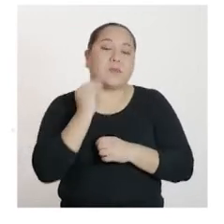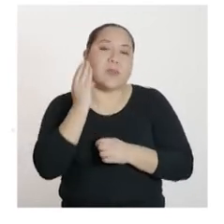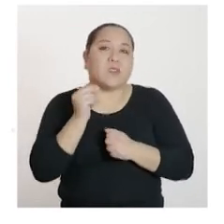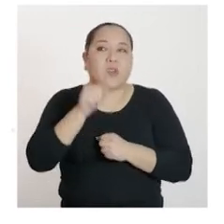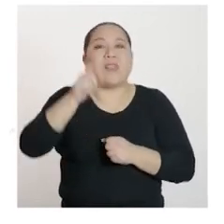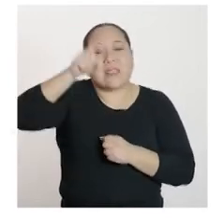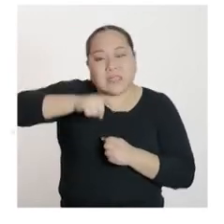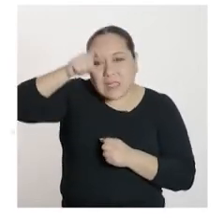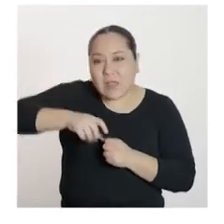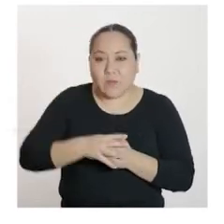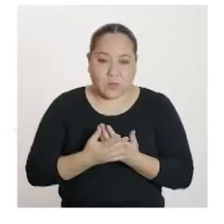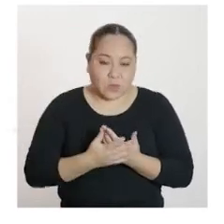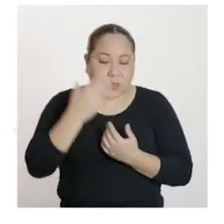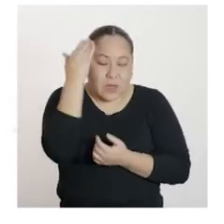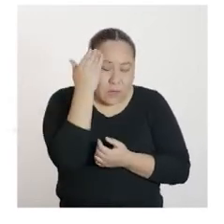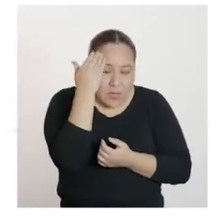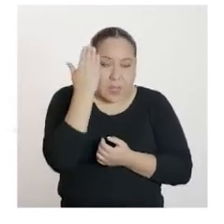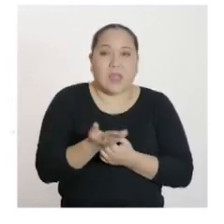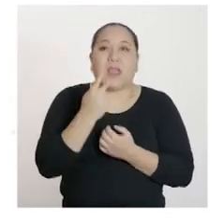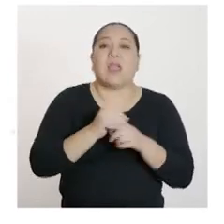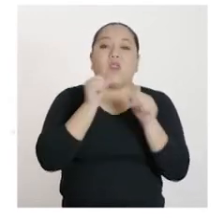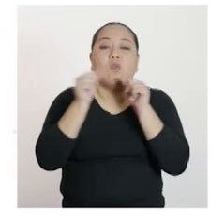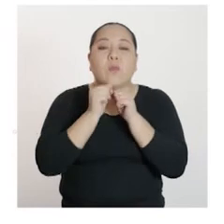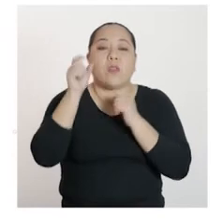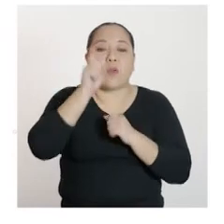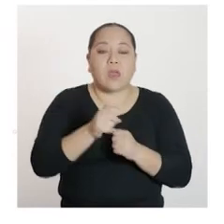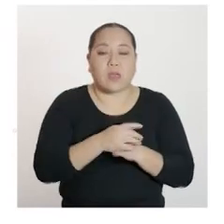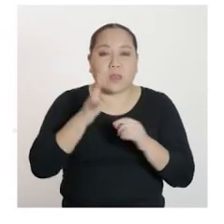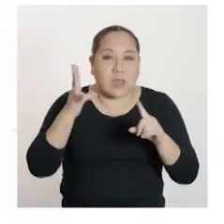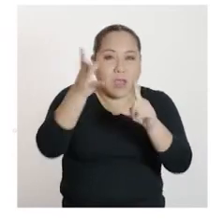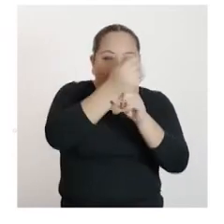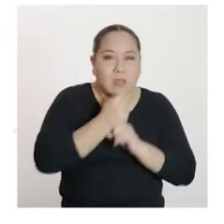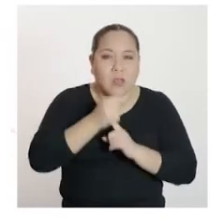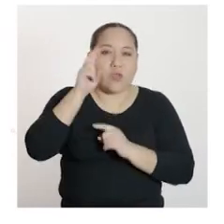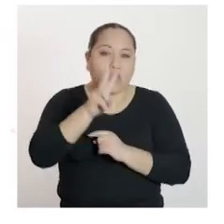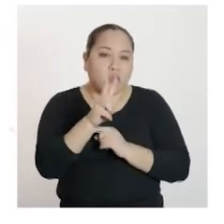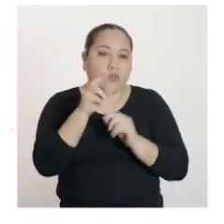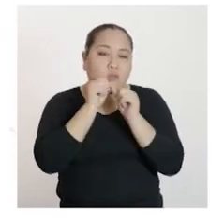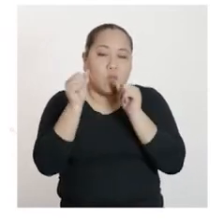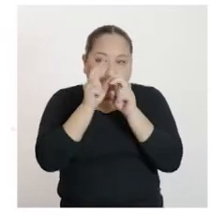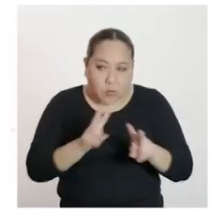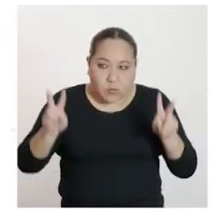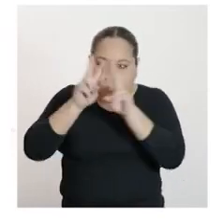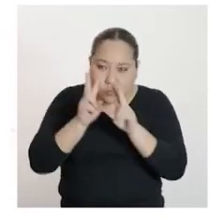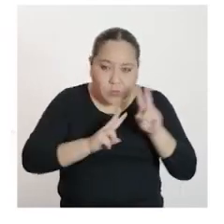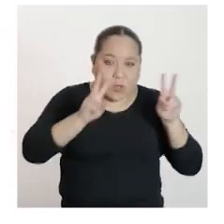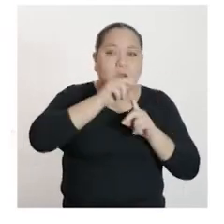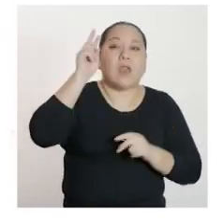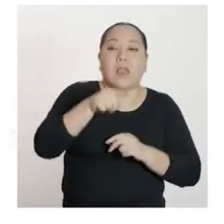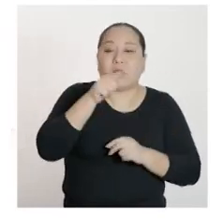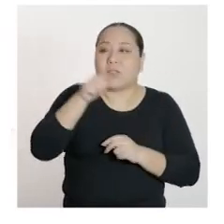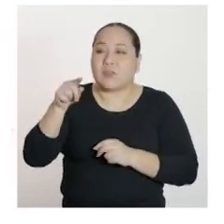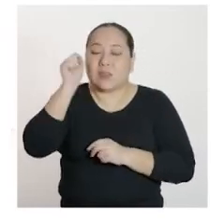debemos de tener en cuenta que la variable X obtendrá dos valores que cumplan con la igualdad,